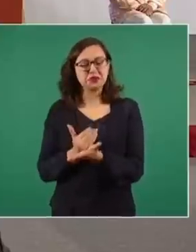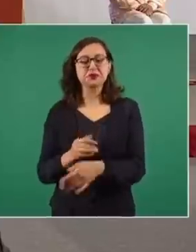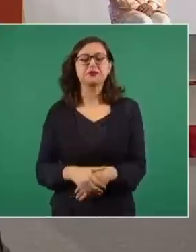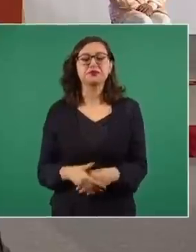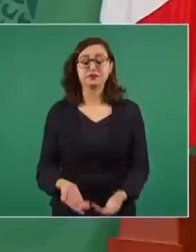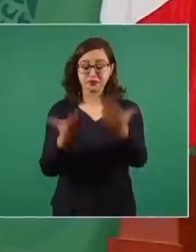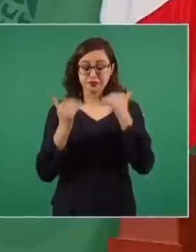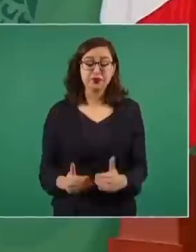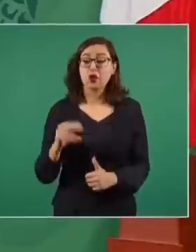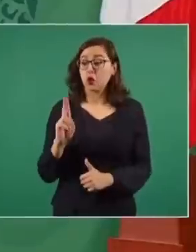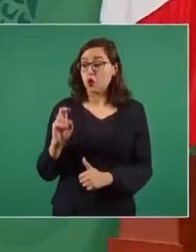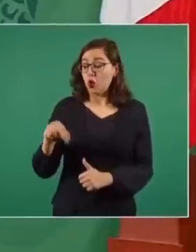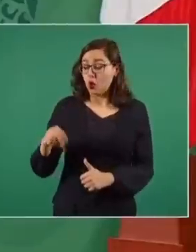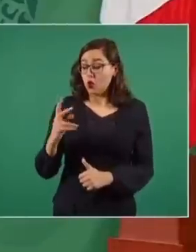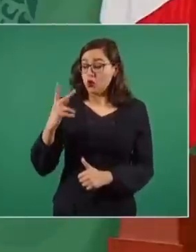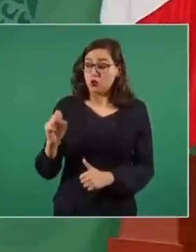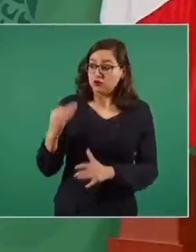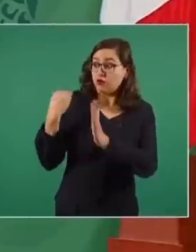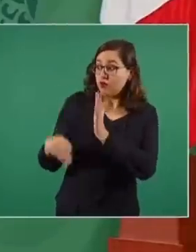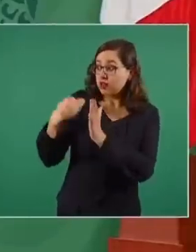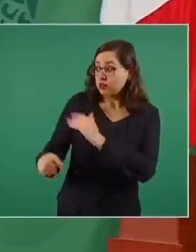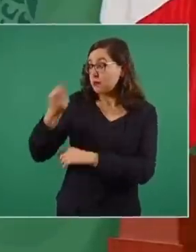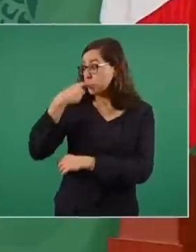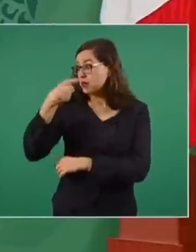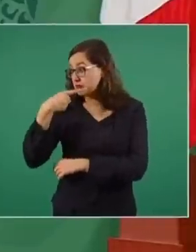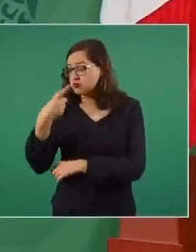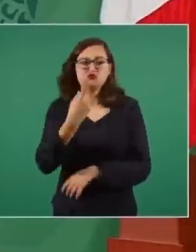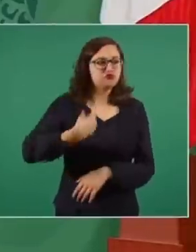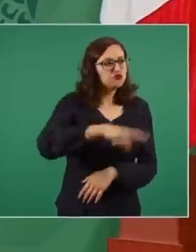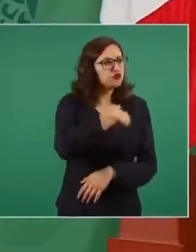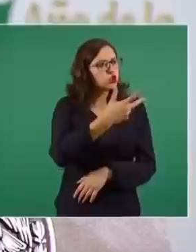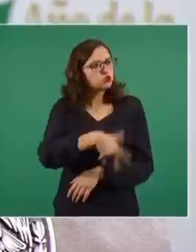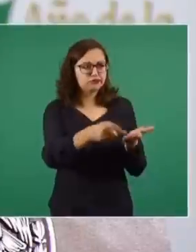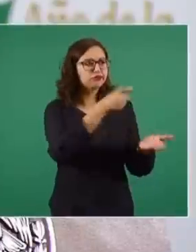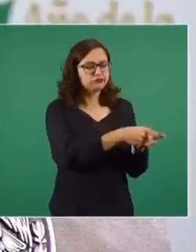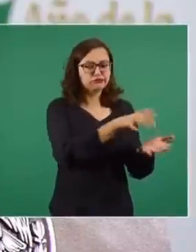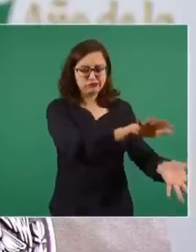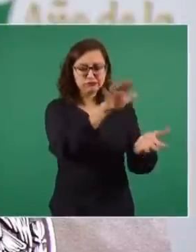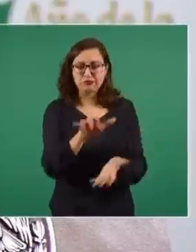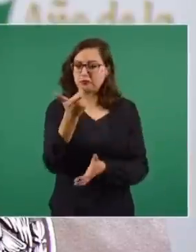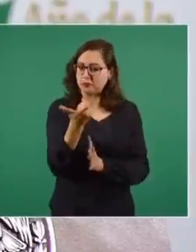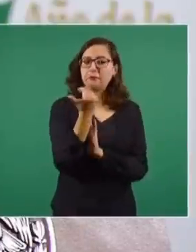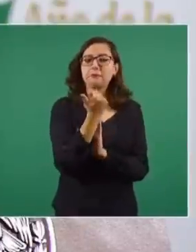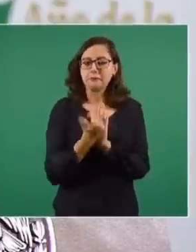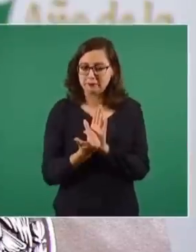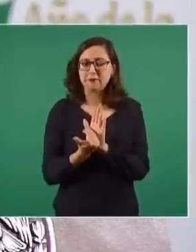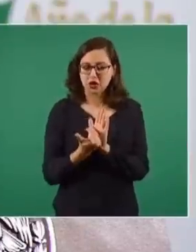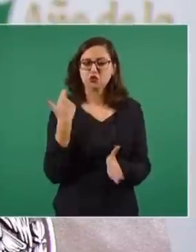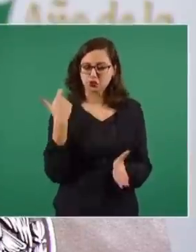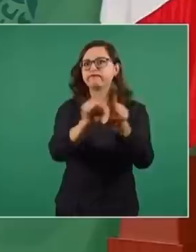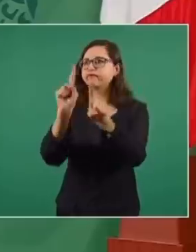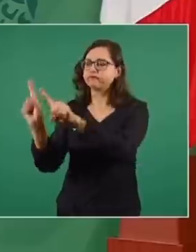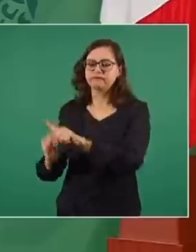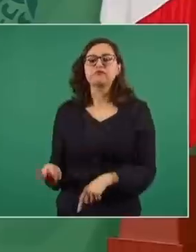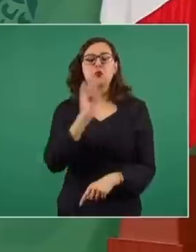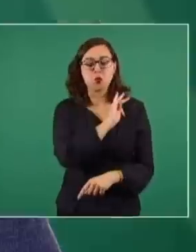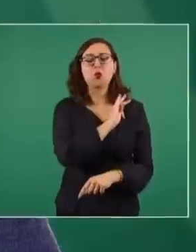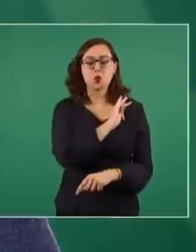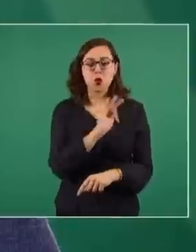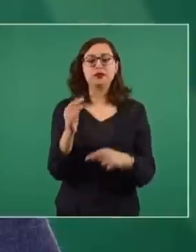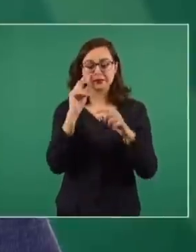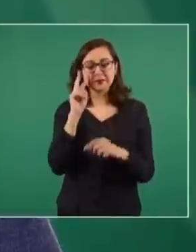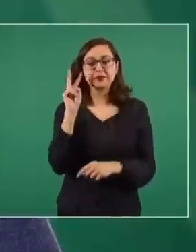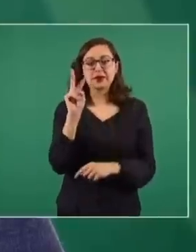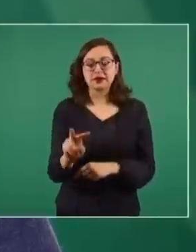donde la UNOPS no adquirió todo el volumen de piezas, el precio conseguido por nosotros en el plan B estuvo por abajo del precio pagado por la UNOPS. En este proceso